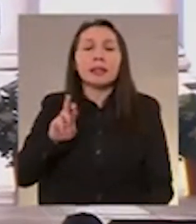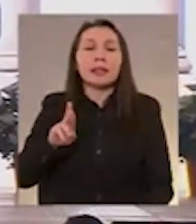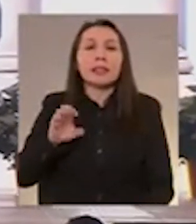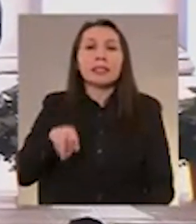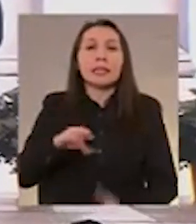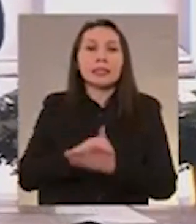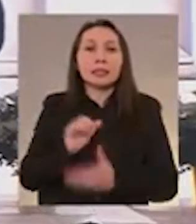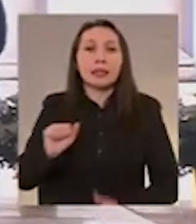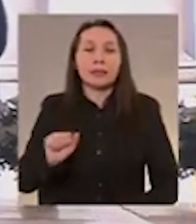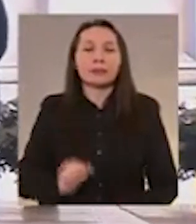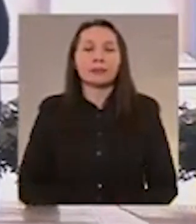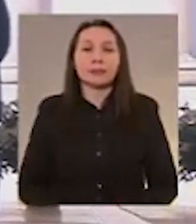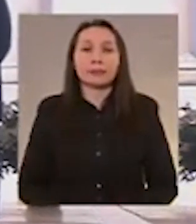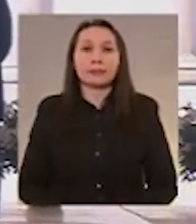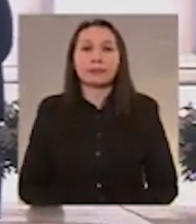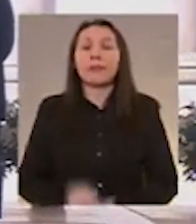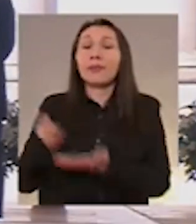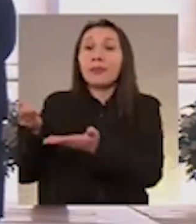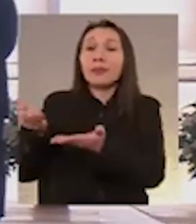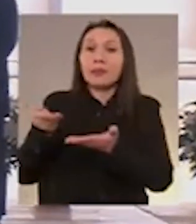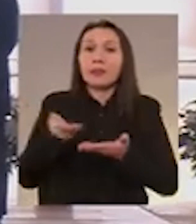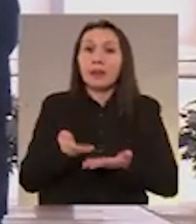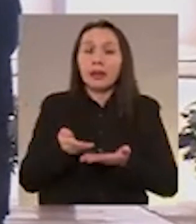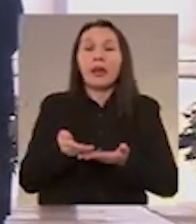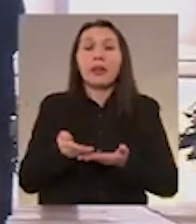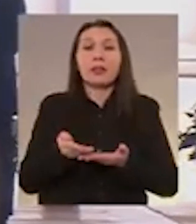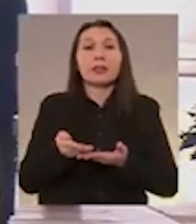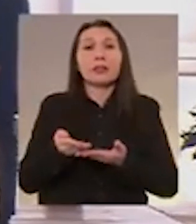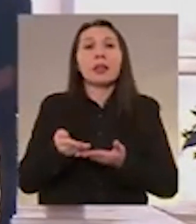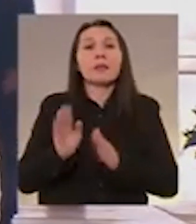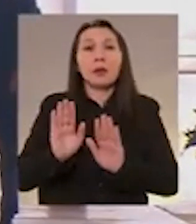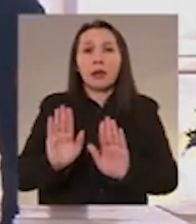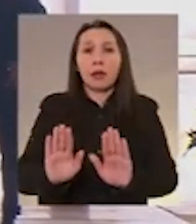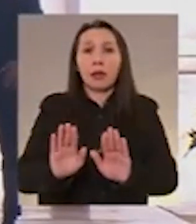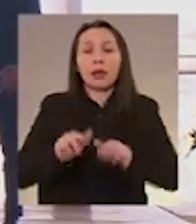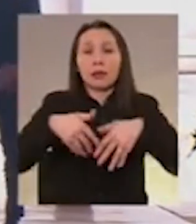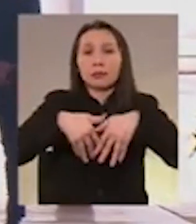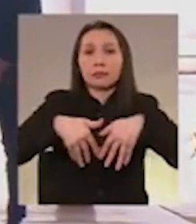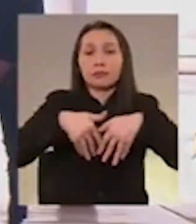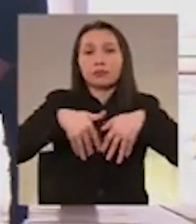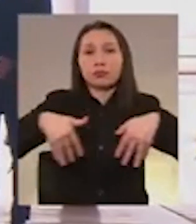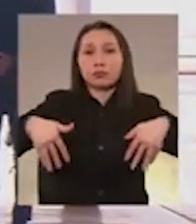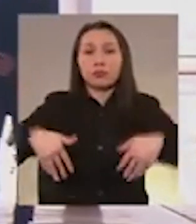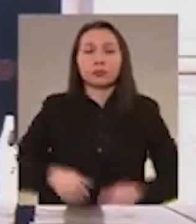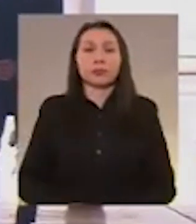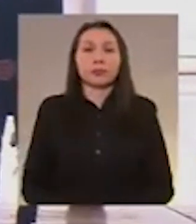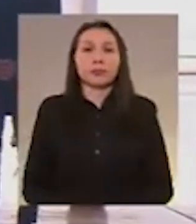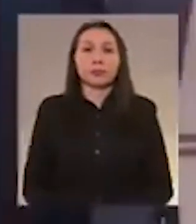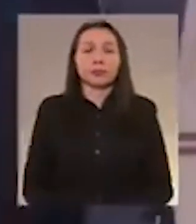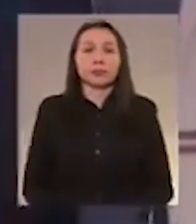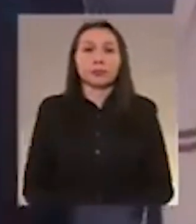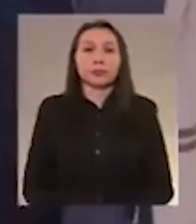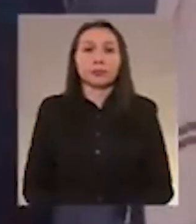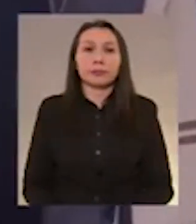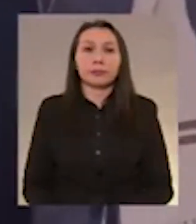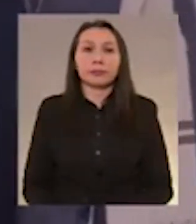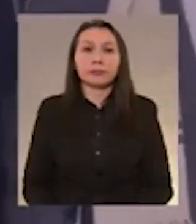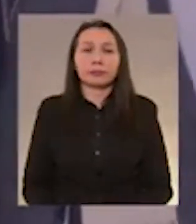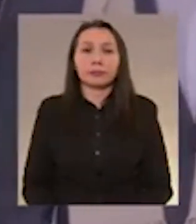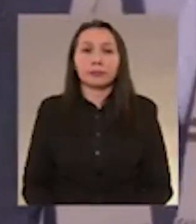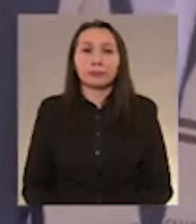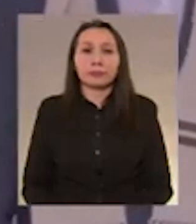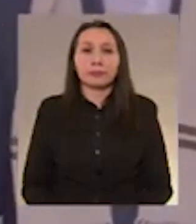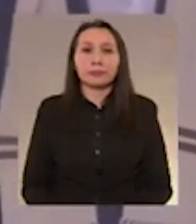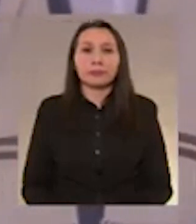Uruguay, Luis Lacalle Pou, Bolivia, Luis Arce y el primer ministro de Portugal, Antonio Costa y el alcalde de Hamburgo, Peter